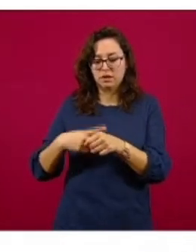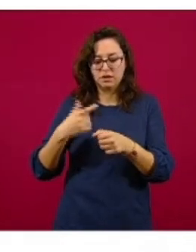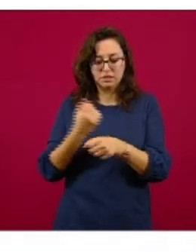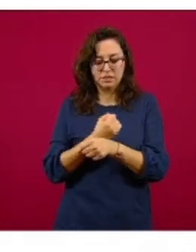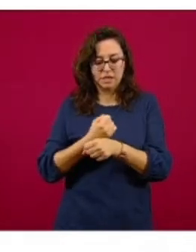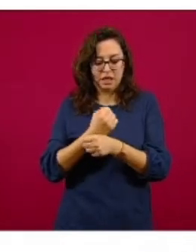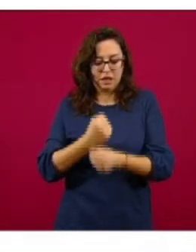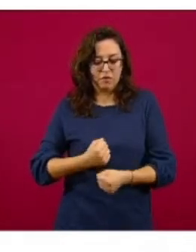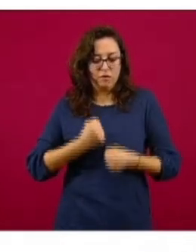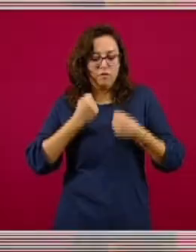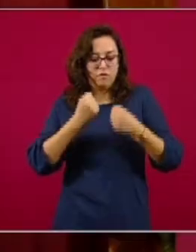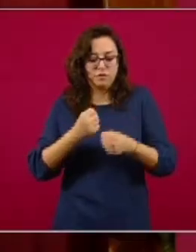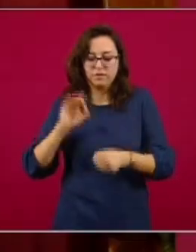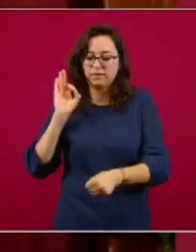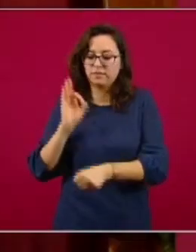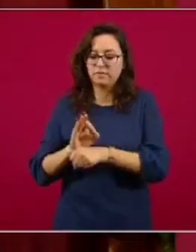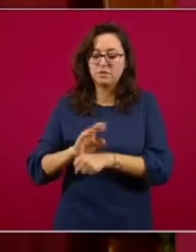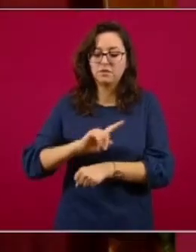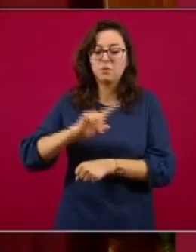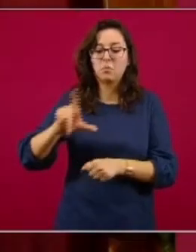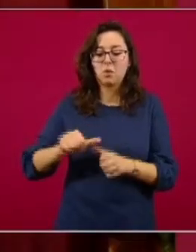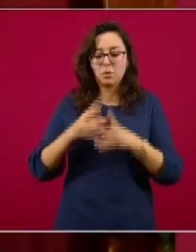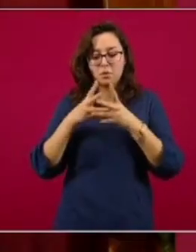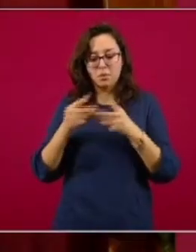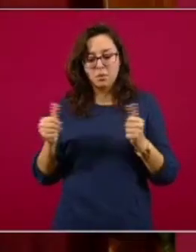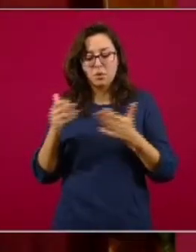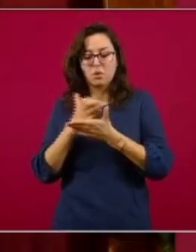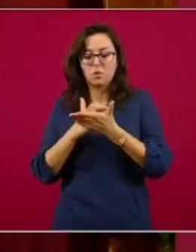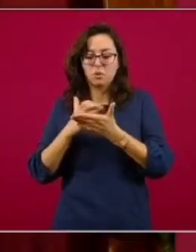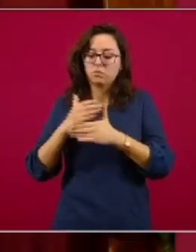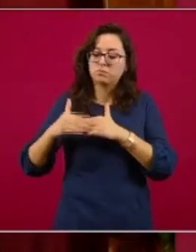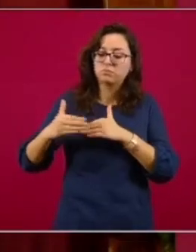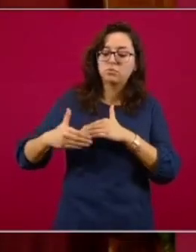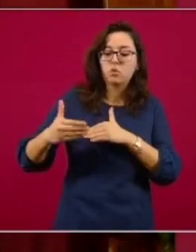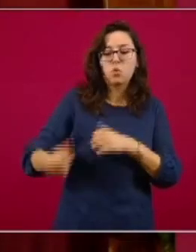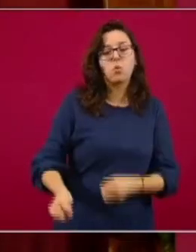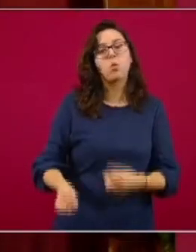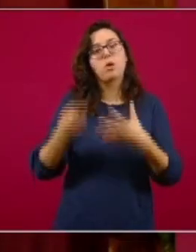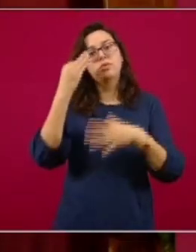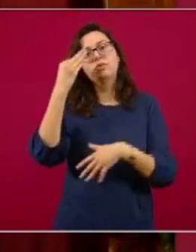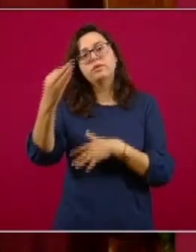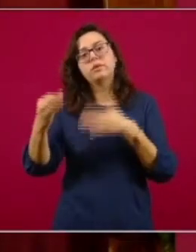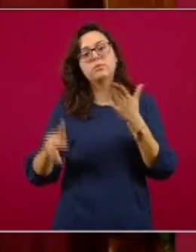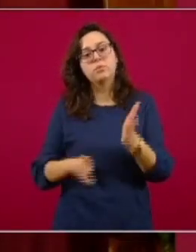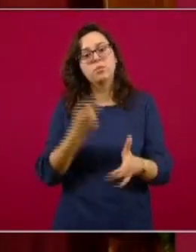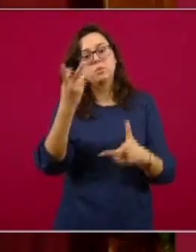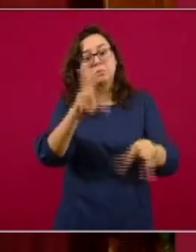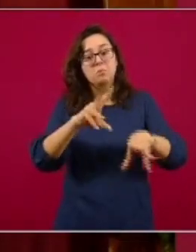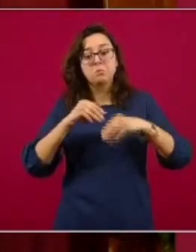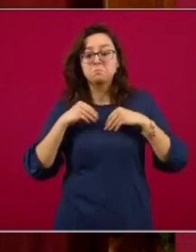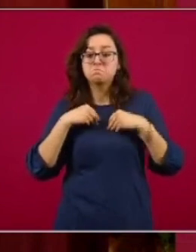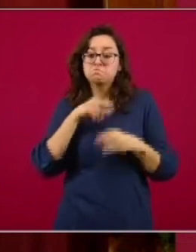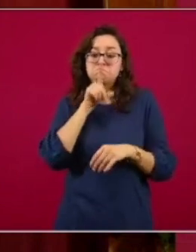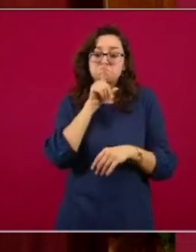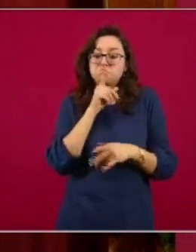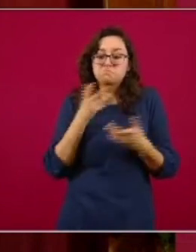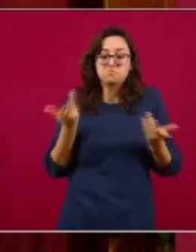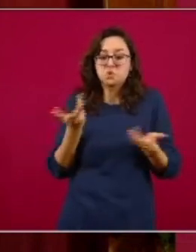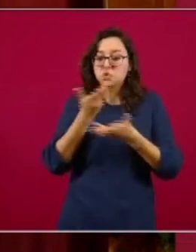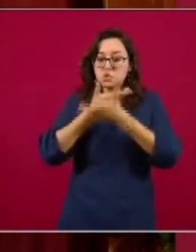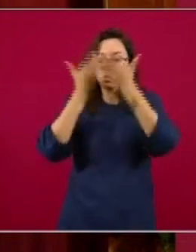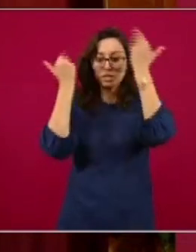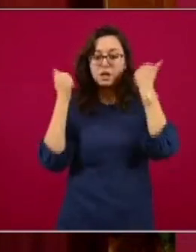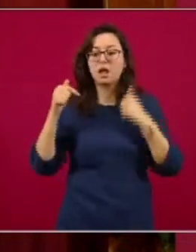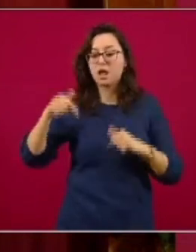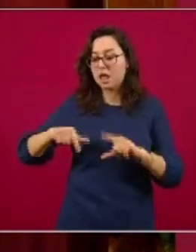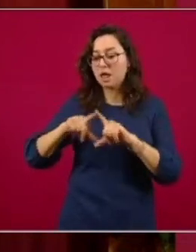contra el COVID una vez que uno ya ha enfermado. Y hay casos en México y en